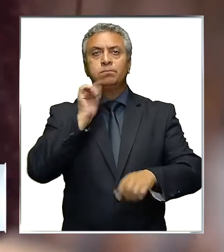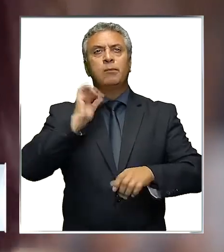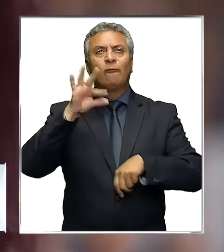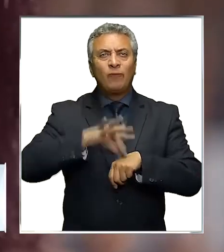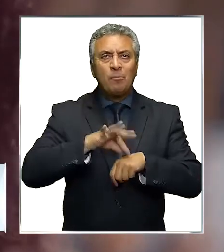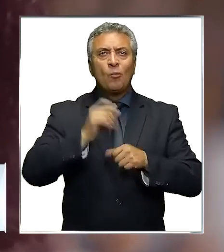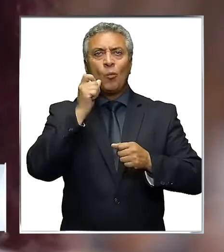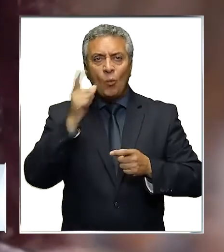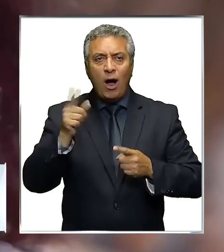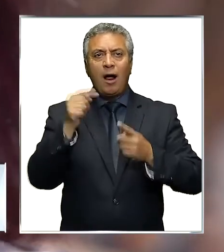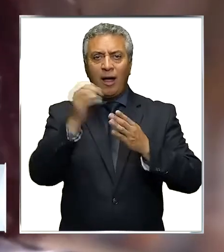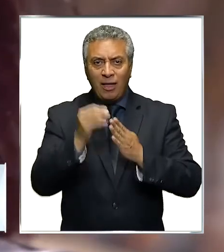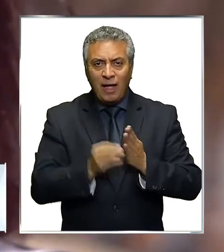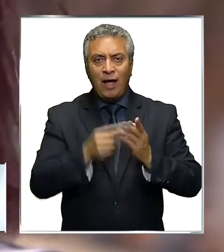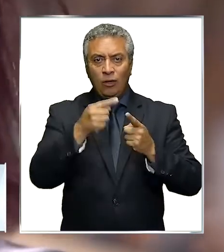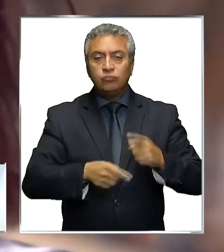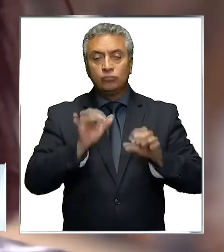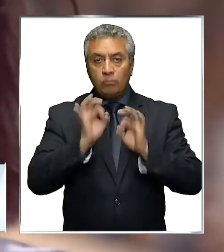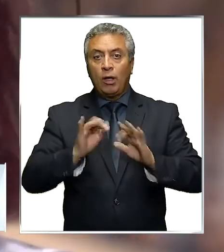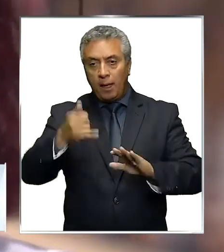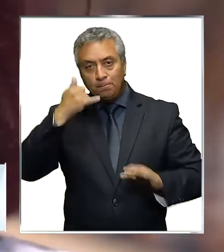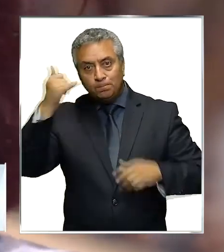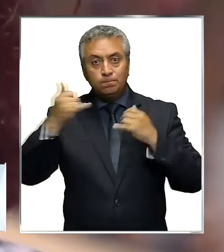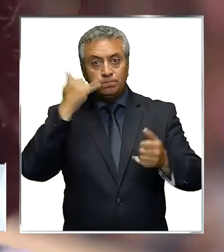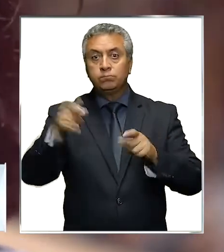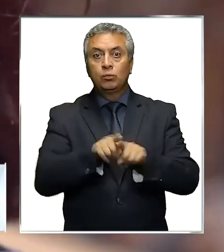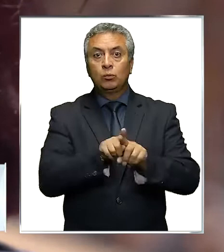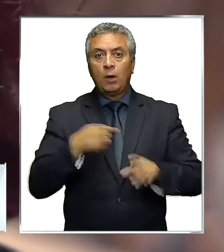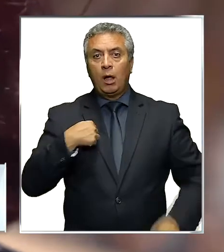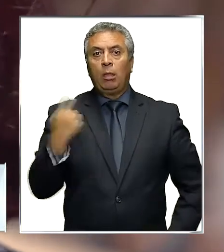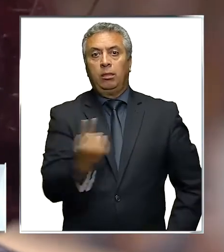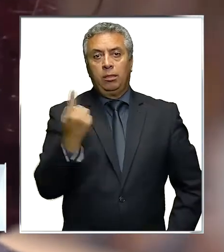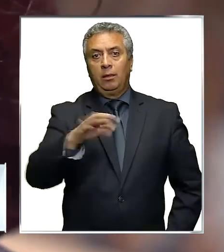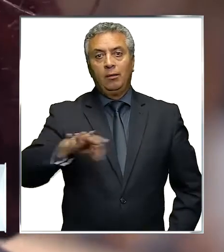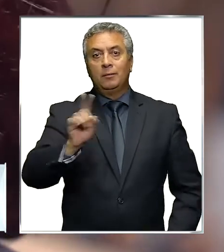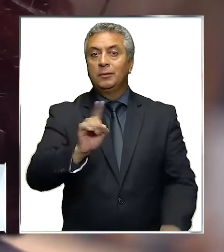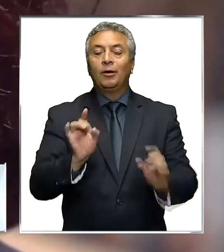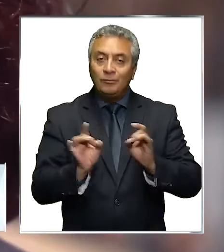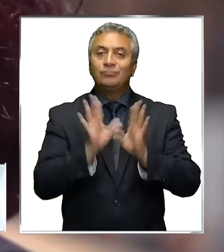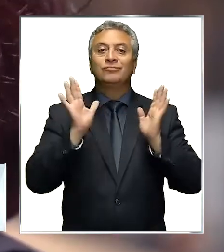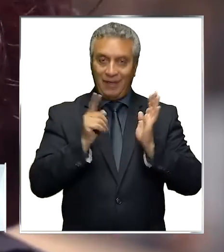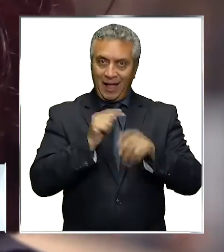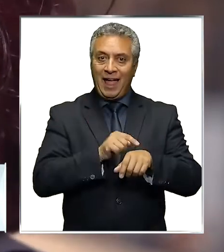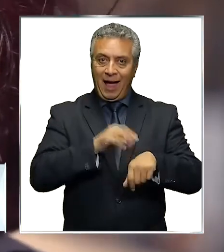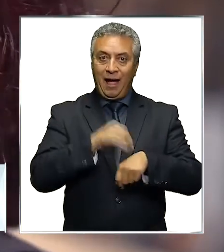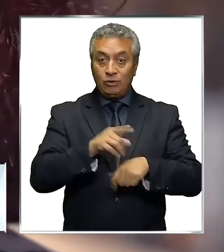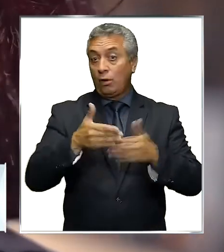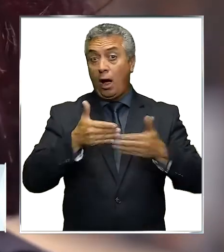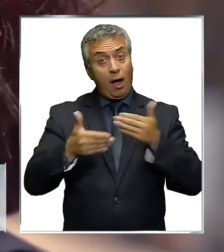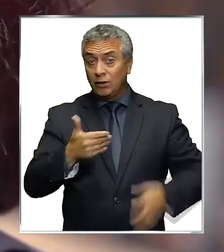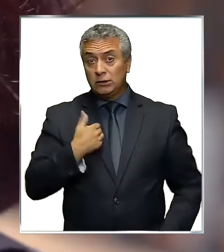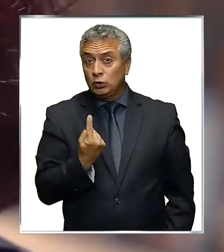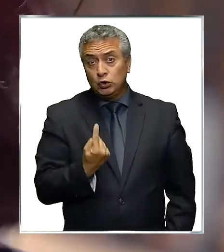el aparato te va a decir qué enfermedad tienes, todos tus datos, pueden acudir a alguien y no está ahí en el desamparo en caso de una